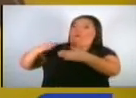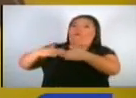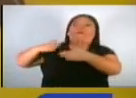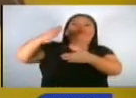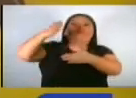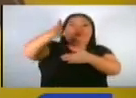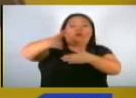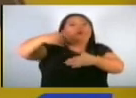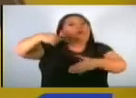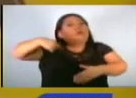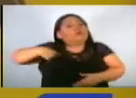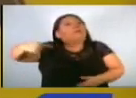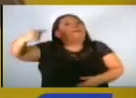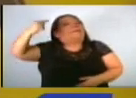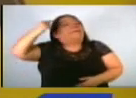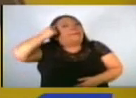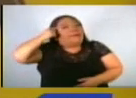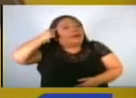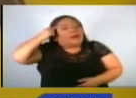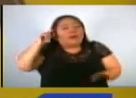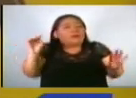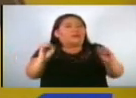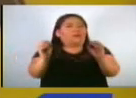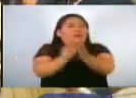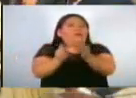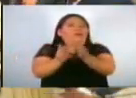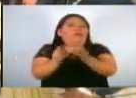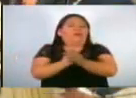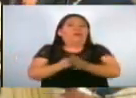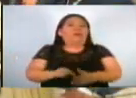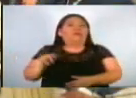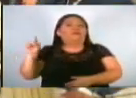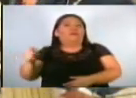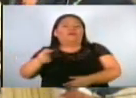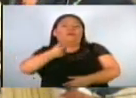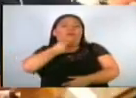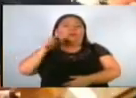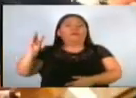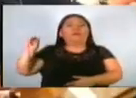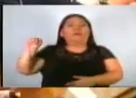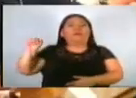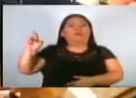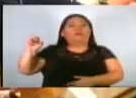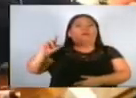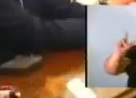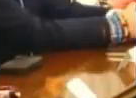Yo me imagino que no hay ningún problema. Este es un informe de Marcela Rivera.